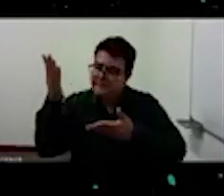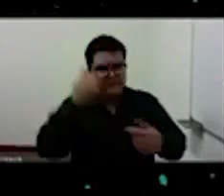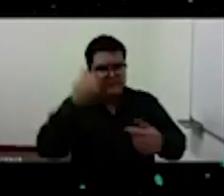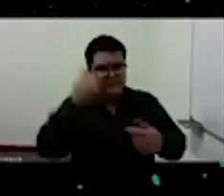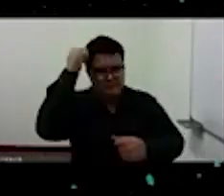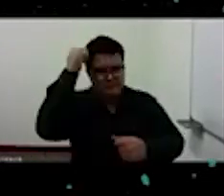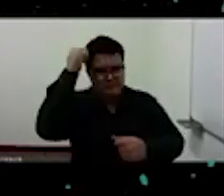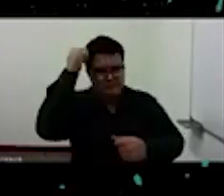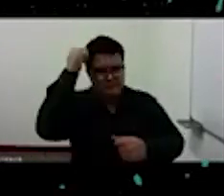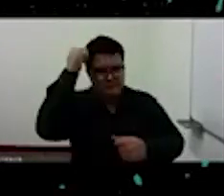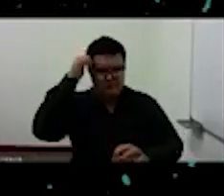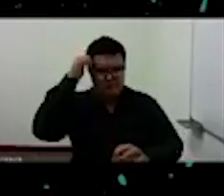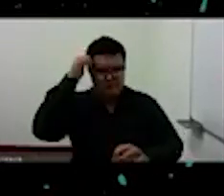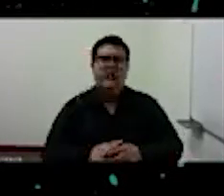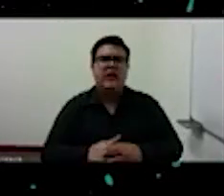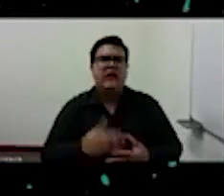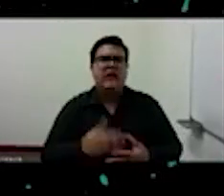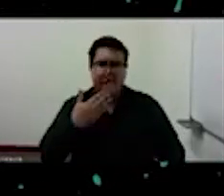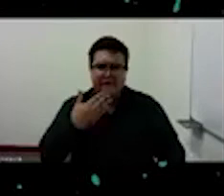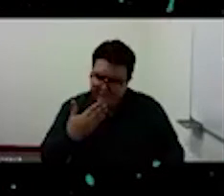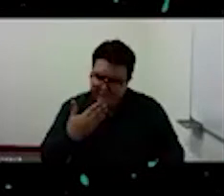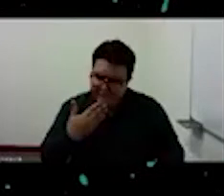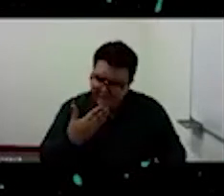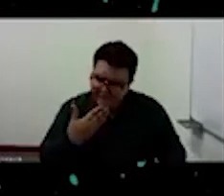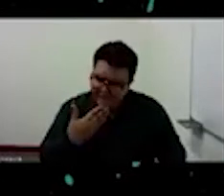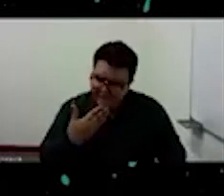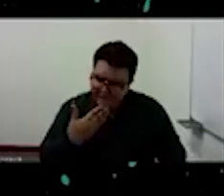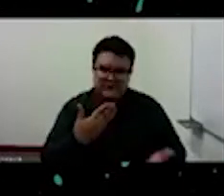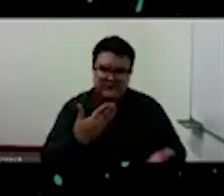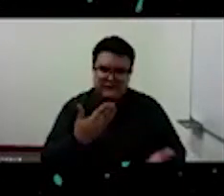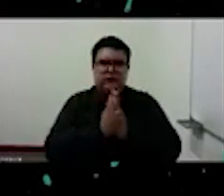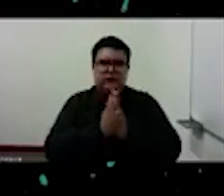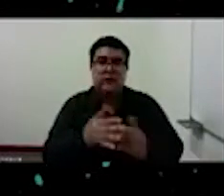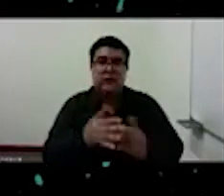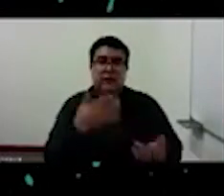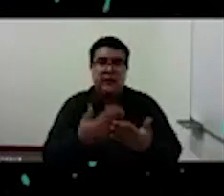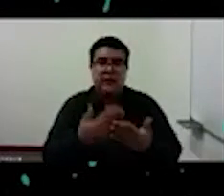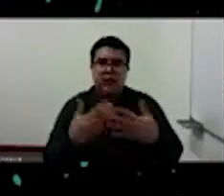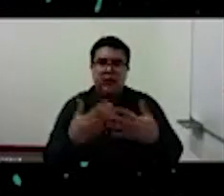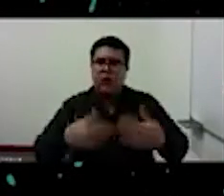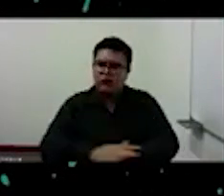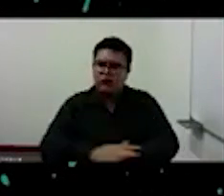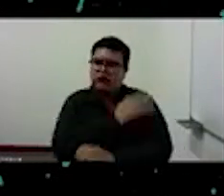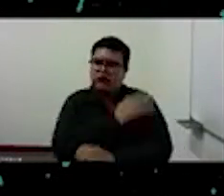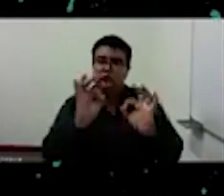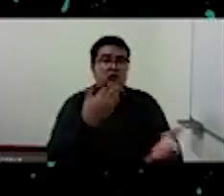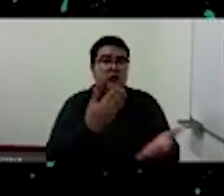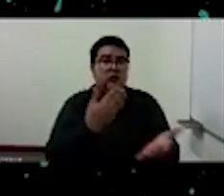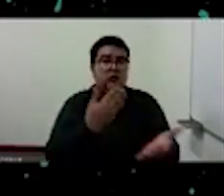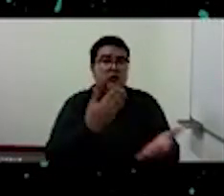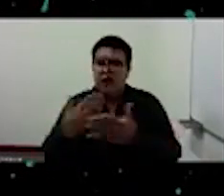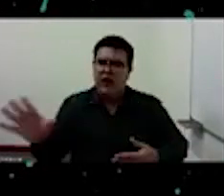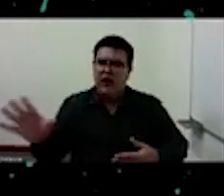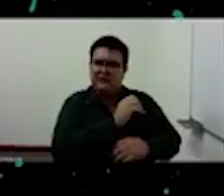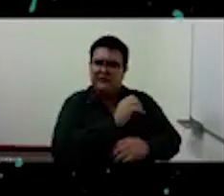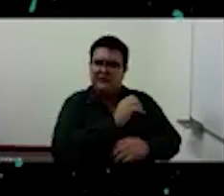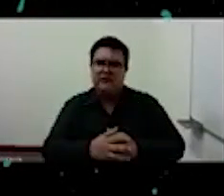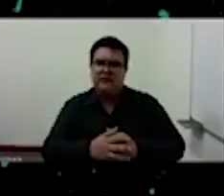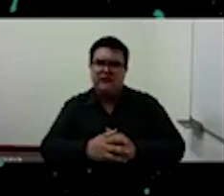Muchas gracias César y muchas gracias a todos los